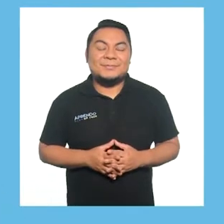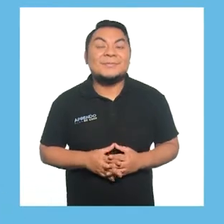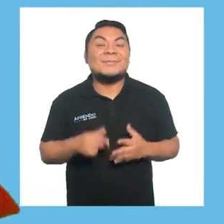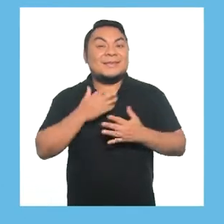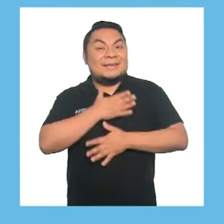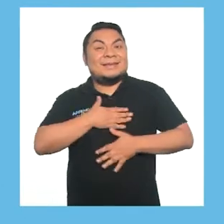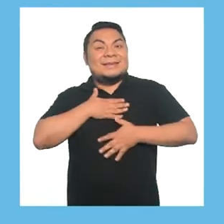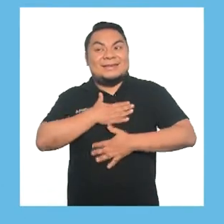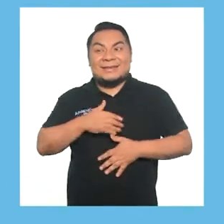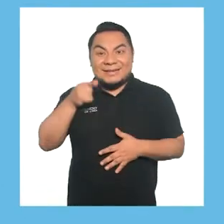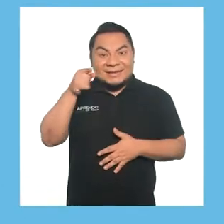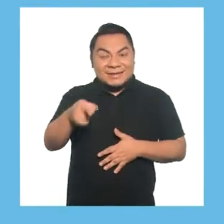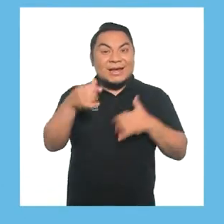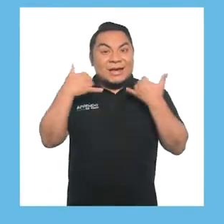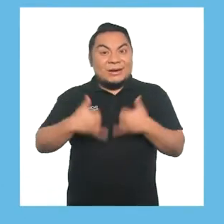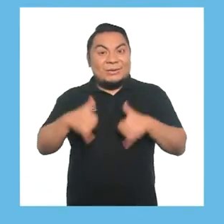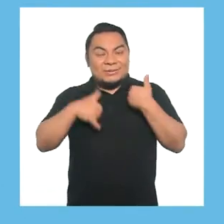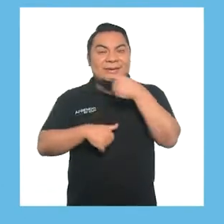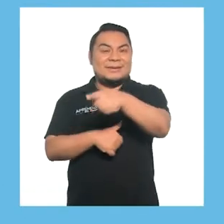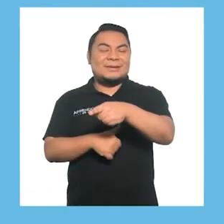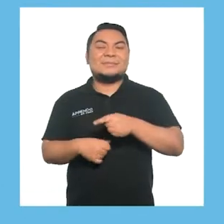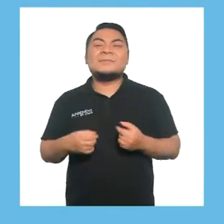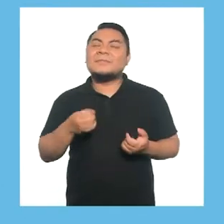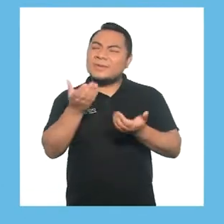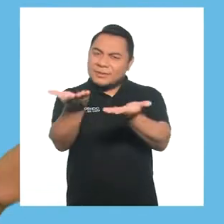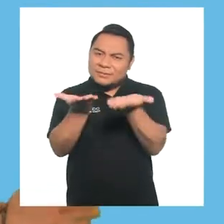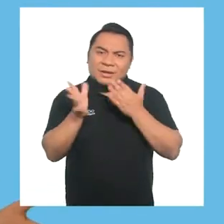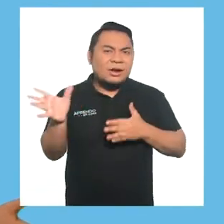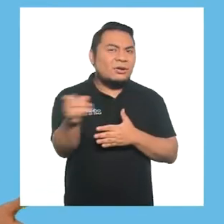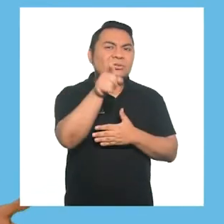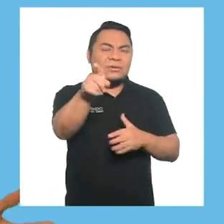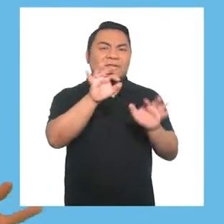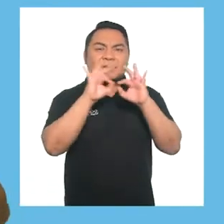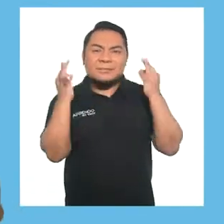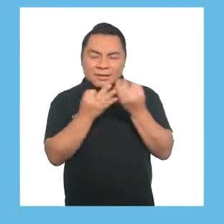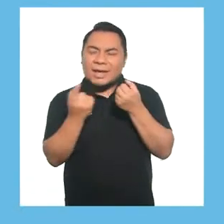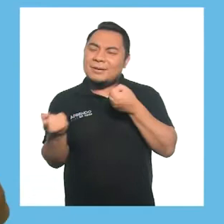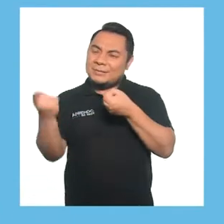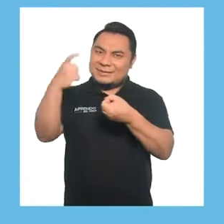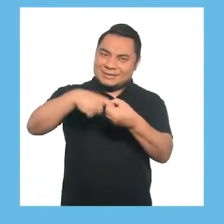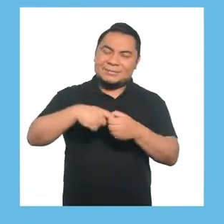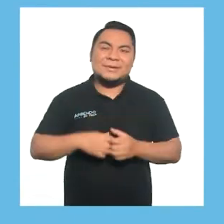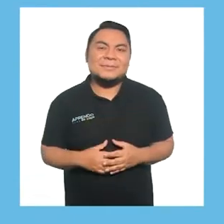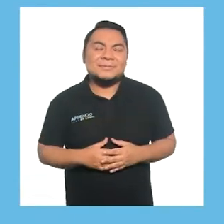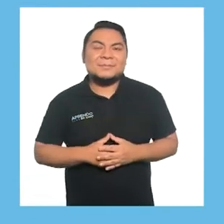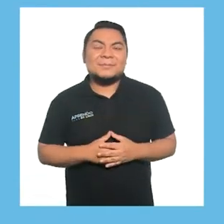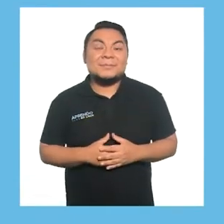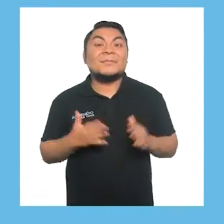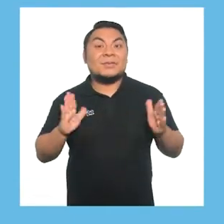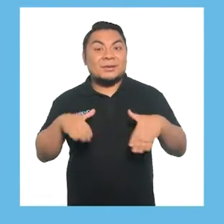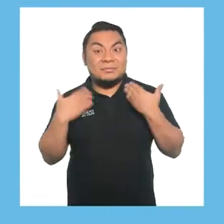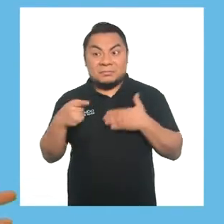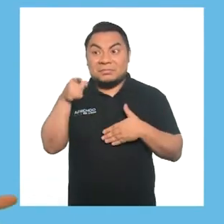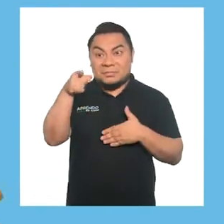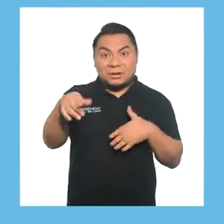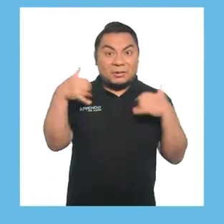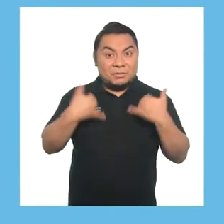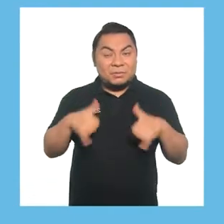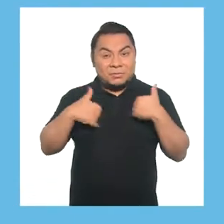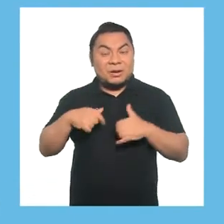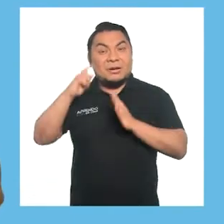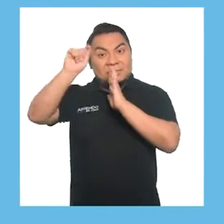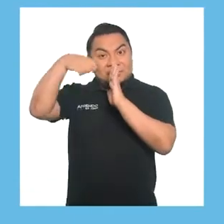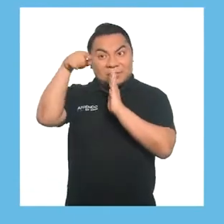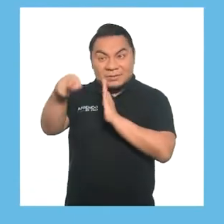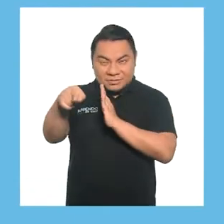¡Qué divertido es este juego! Invita a toda tu familia a participar. Pueden repetir el juego